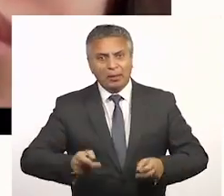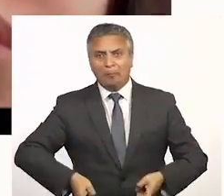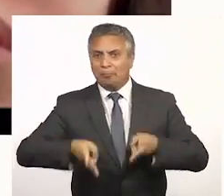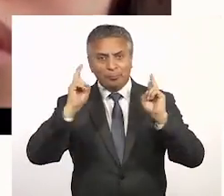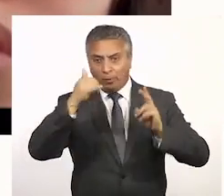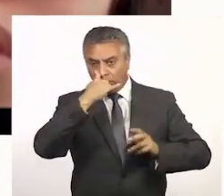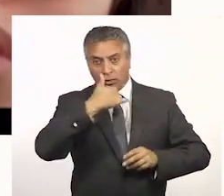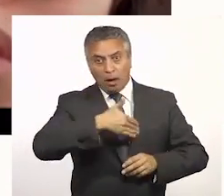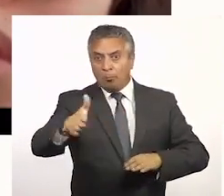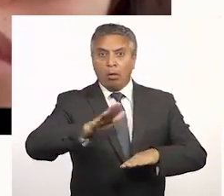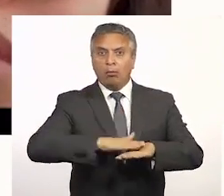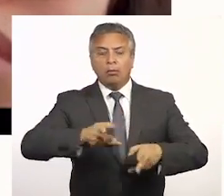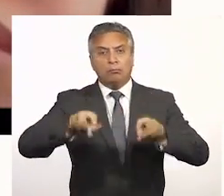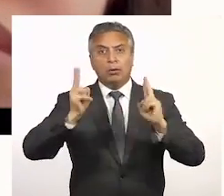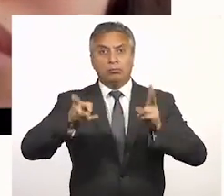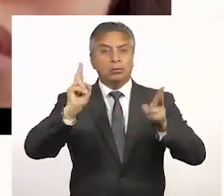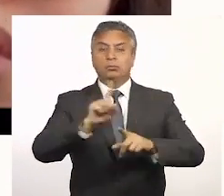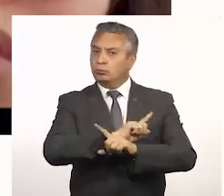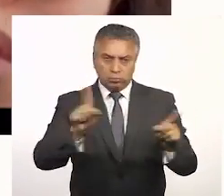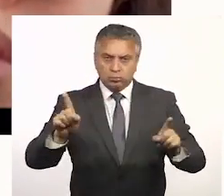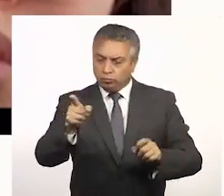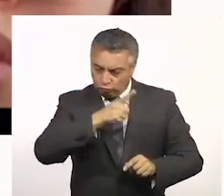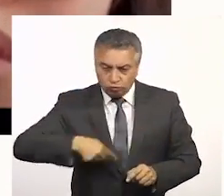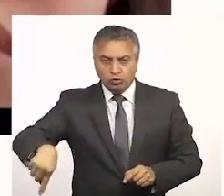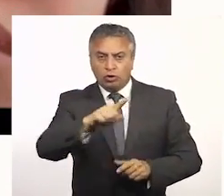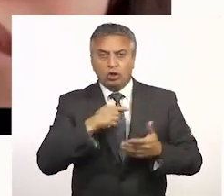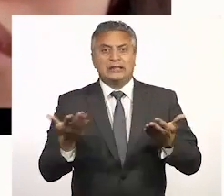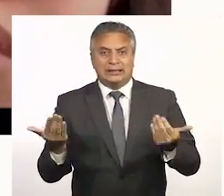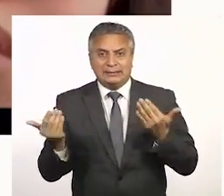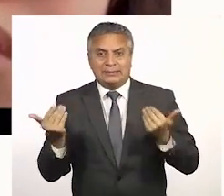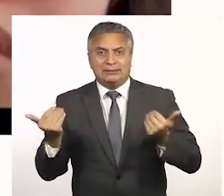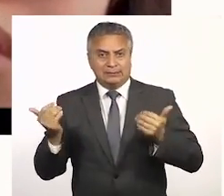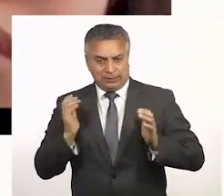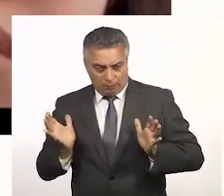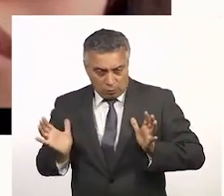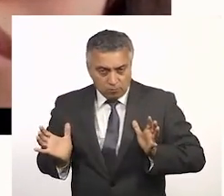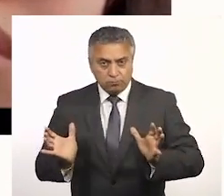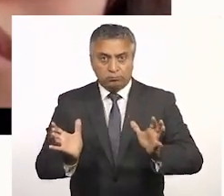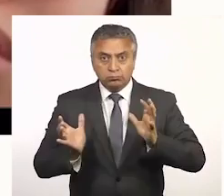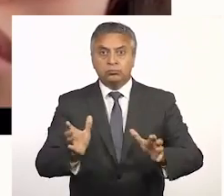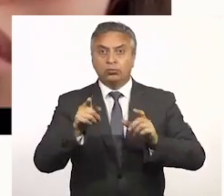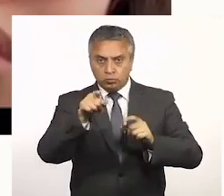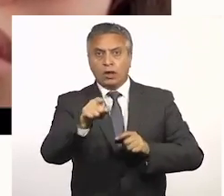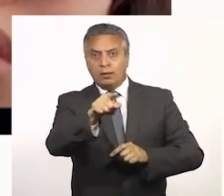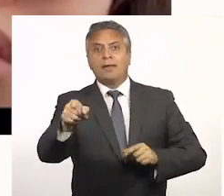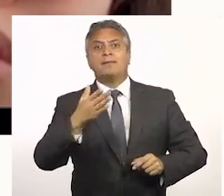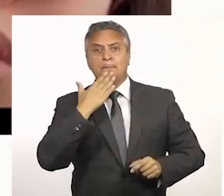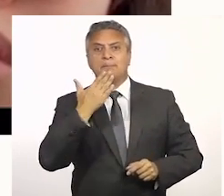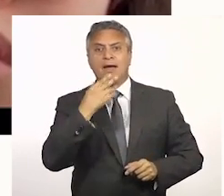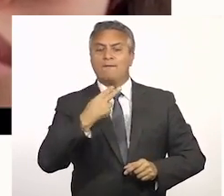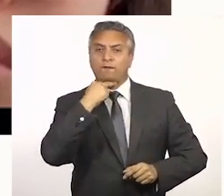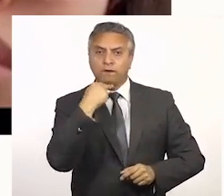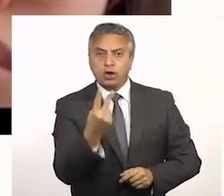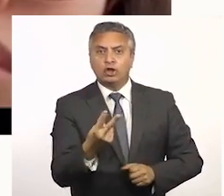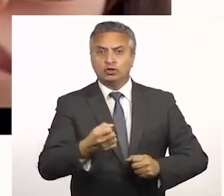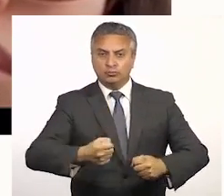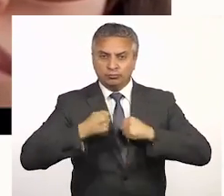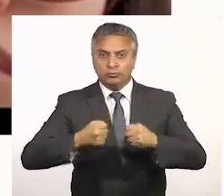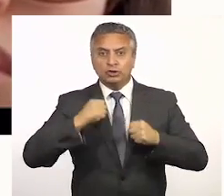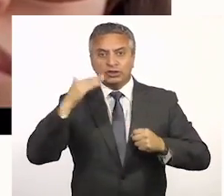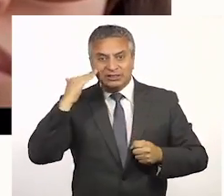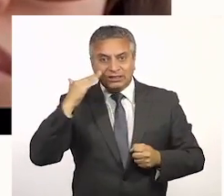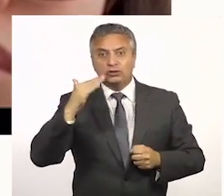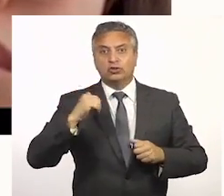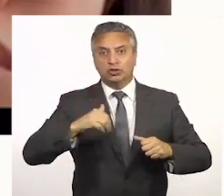Y eso no es posible que se mantenga en el tiempo. Entonces necesitamos empujar todos juntos, incluidos ustedes que son los que tienen la voz tan